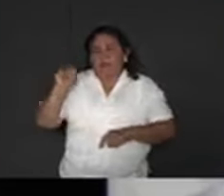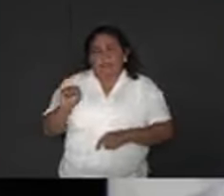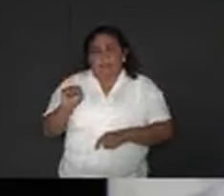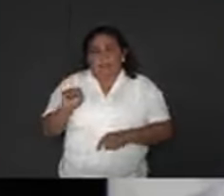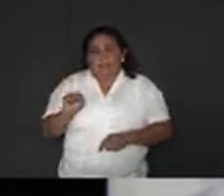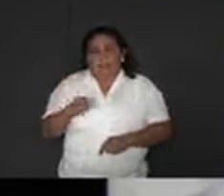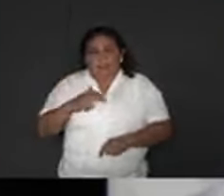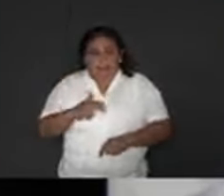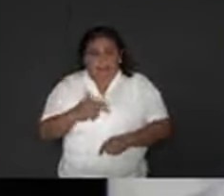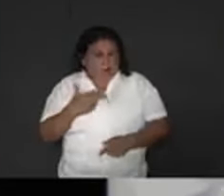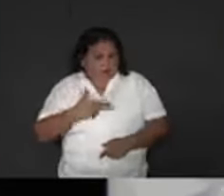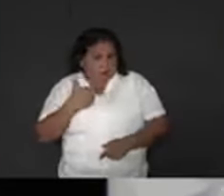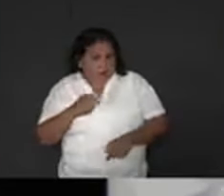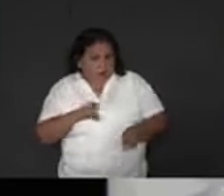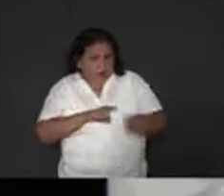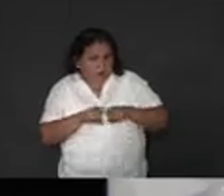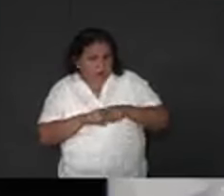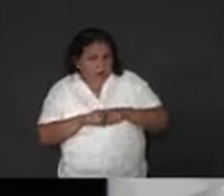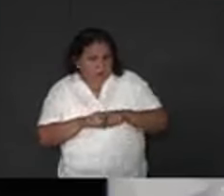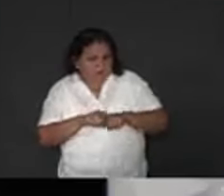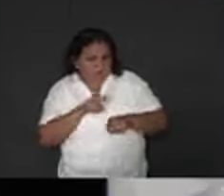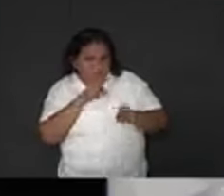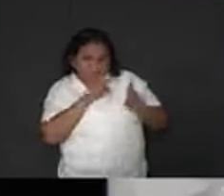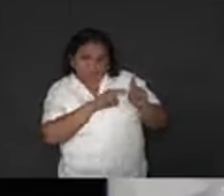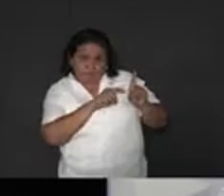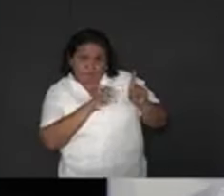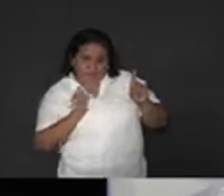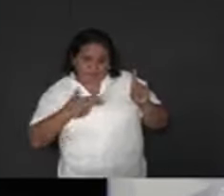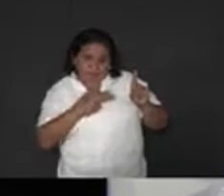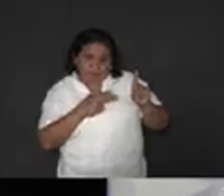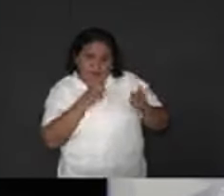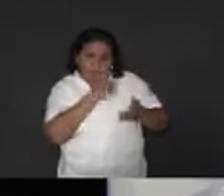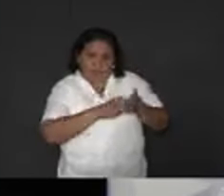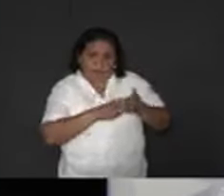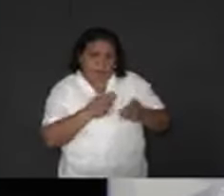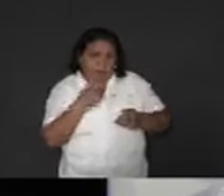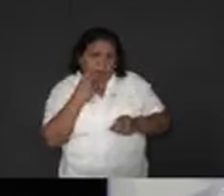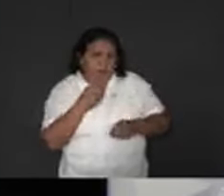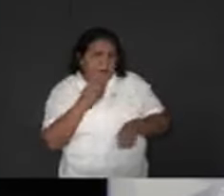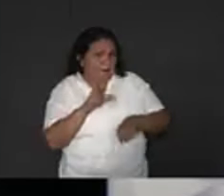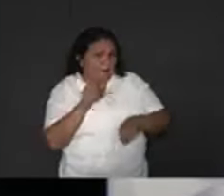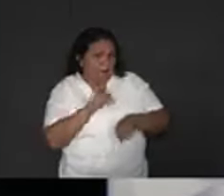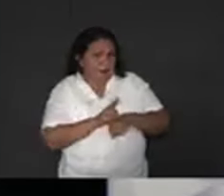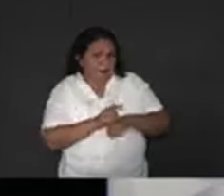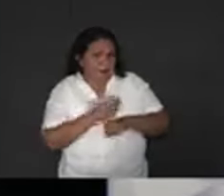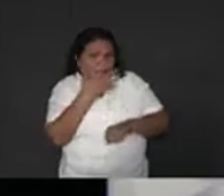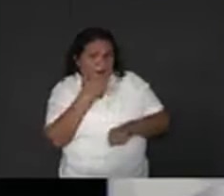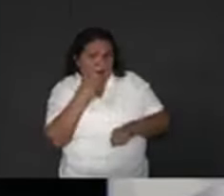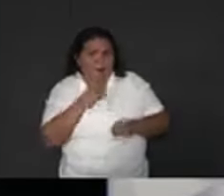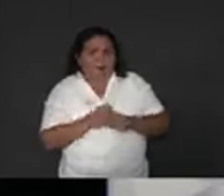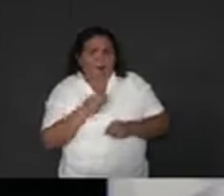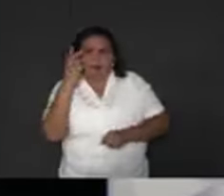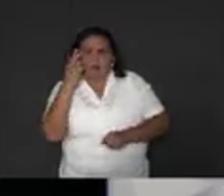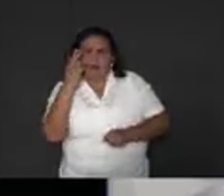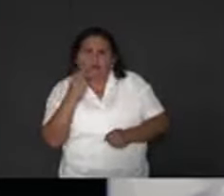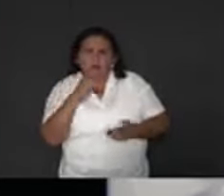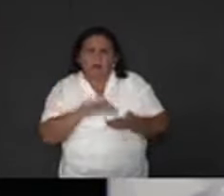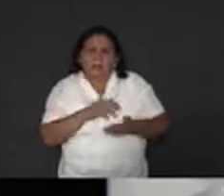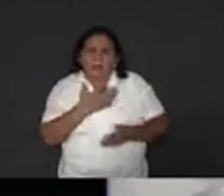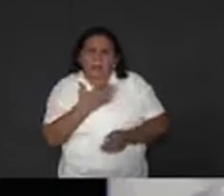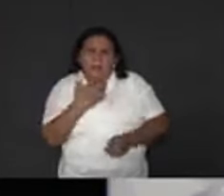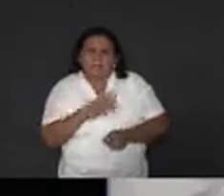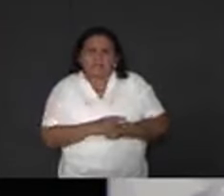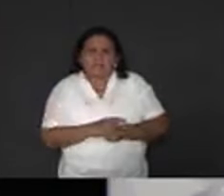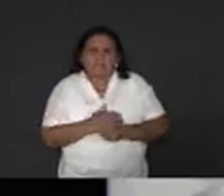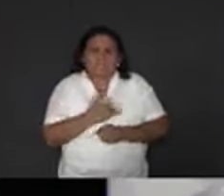su hermano compró dos terrenos el mismo día de quinientos metros cuadrados cada uno en dos mil quinientos pesos. Por